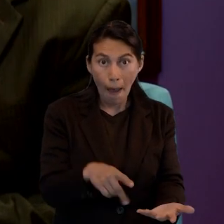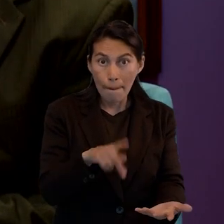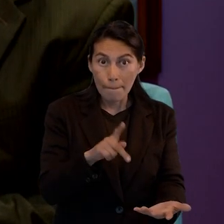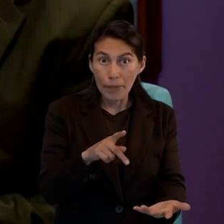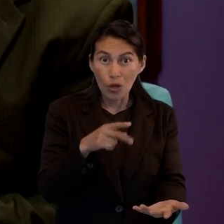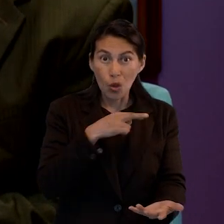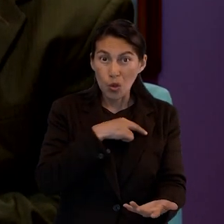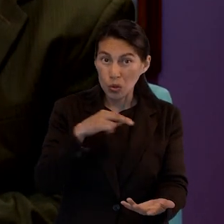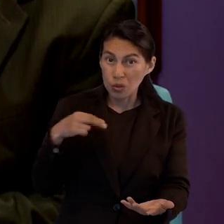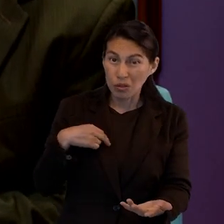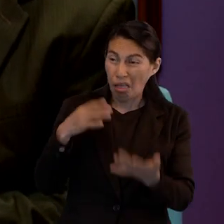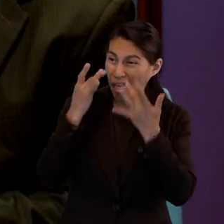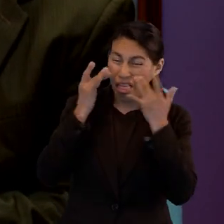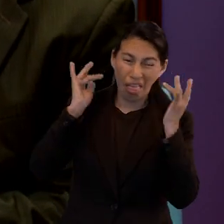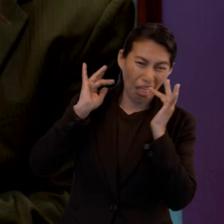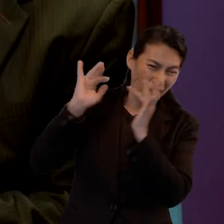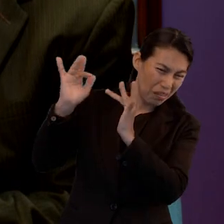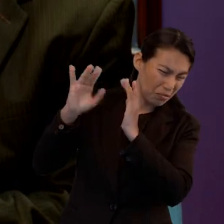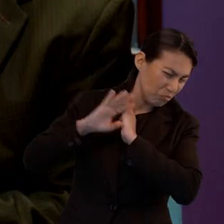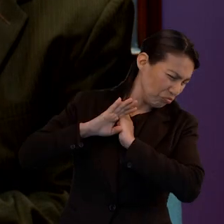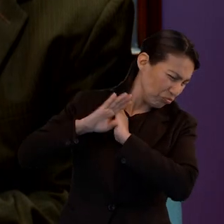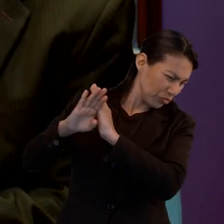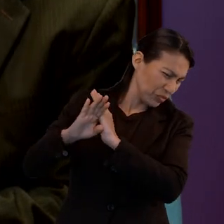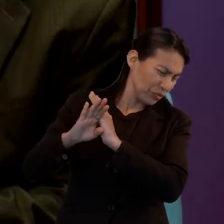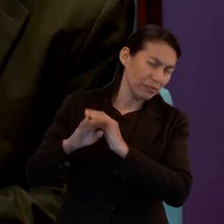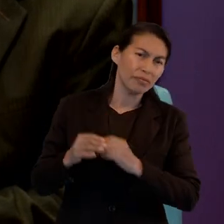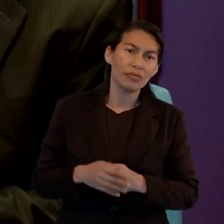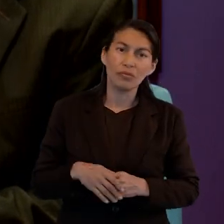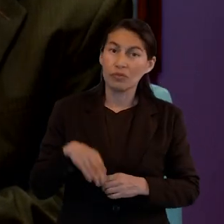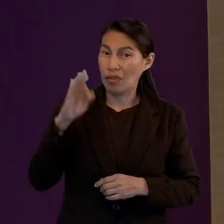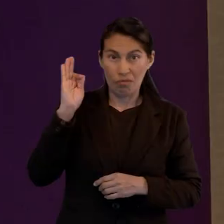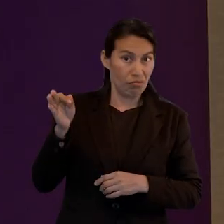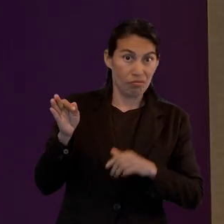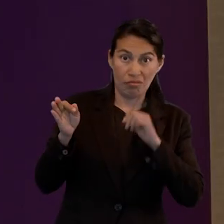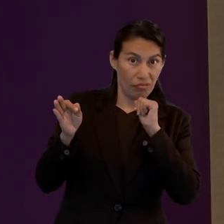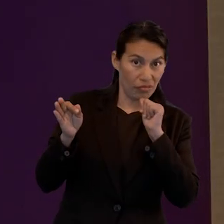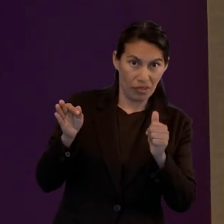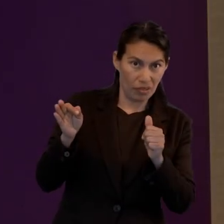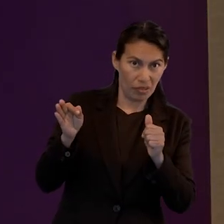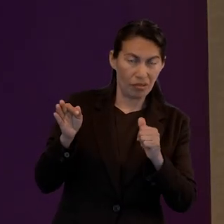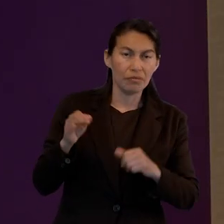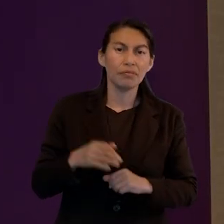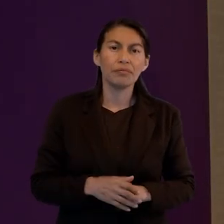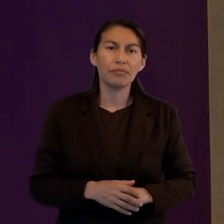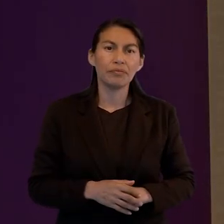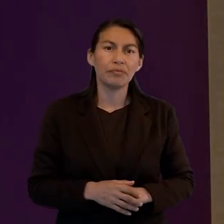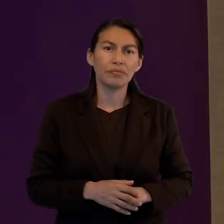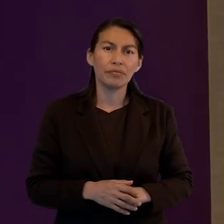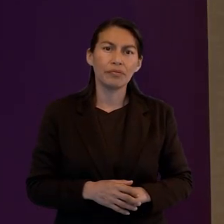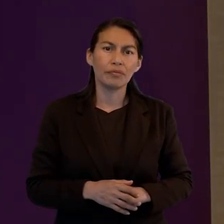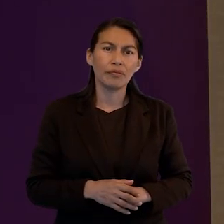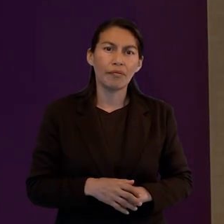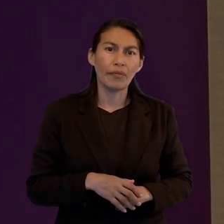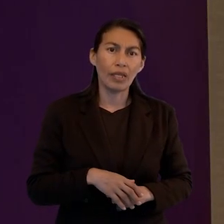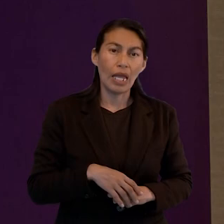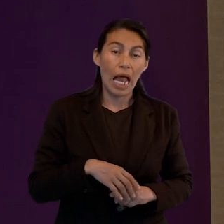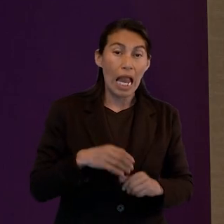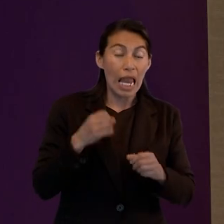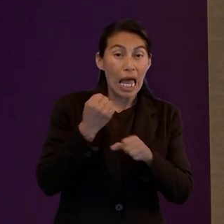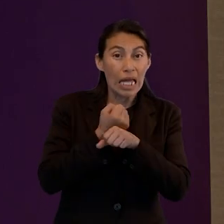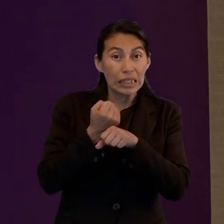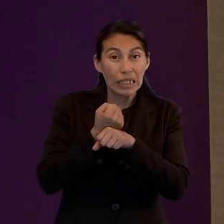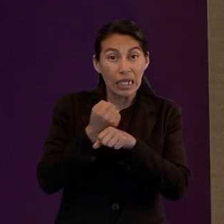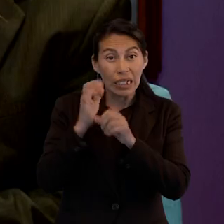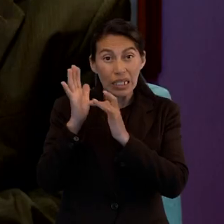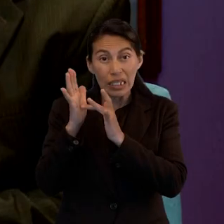La sangre existe, pero es rechazada, no es aceptada. Esa sangre, en este caso, la sangre de